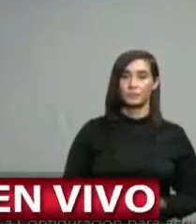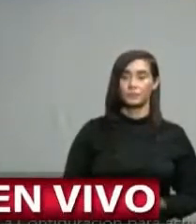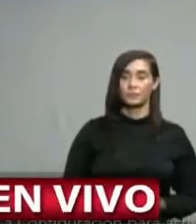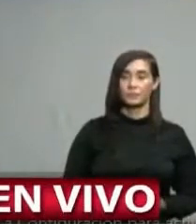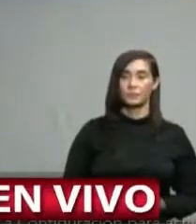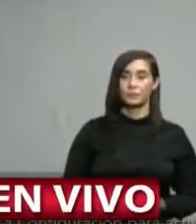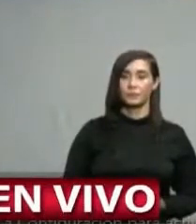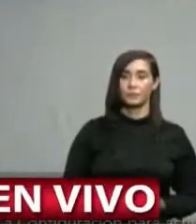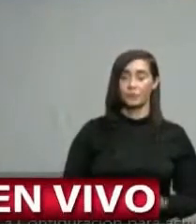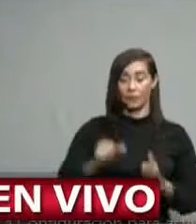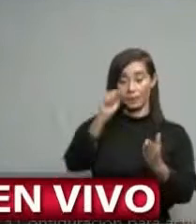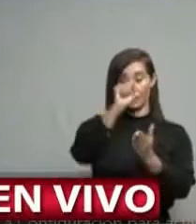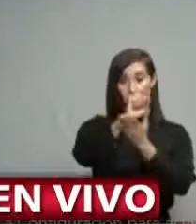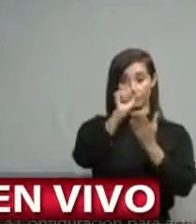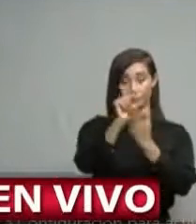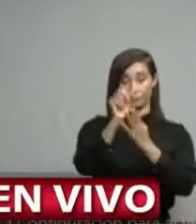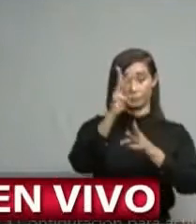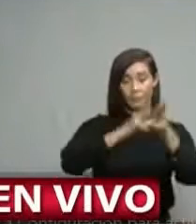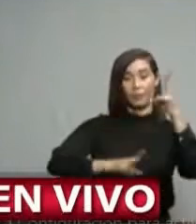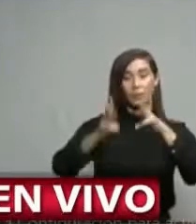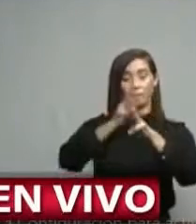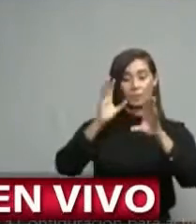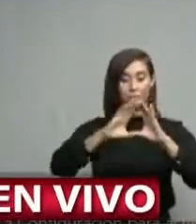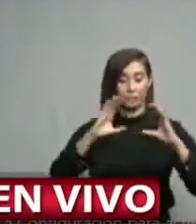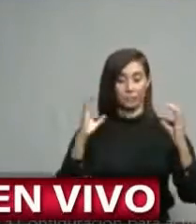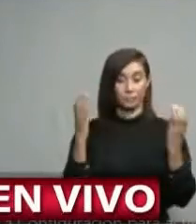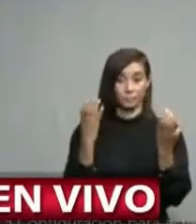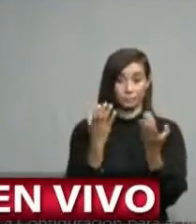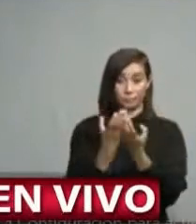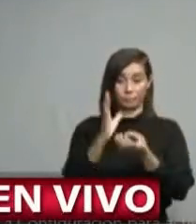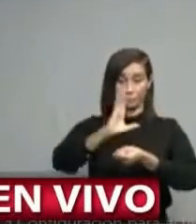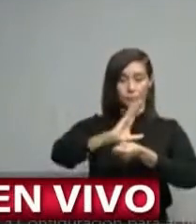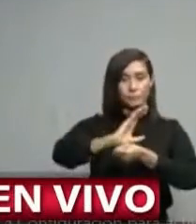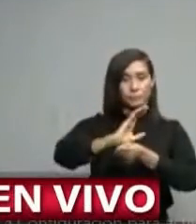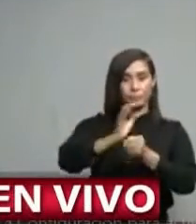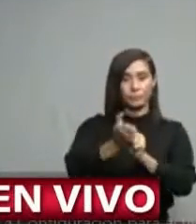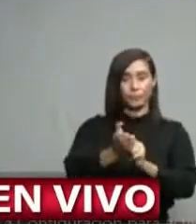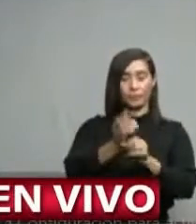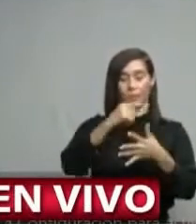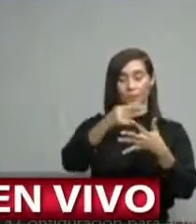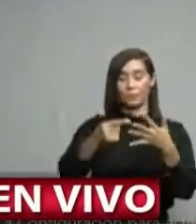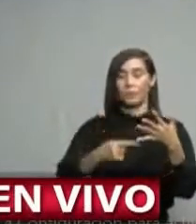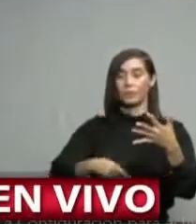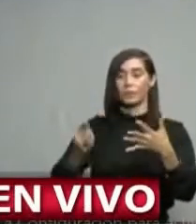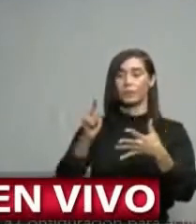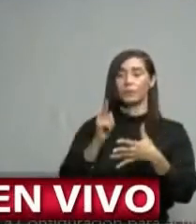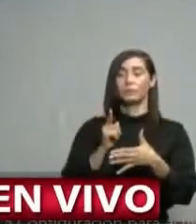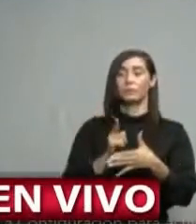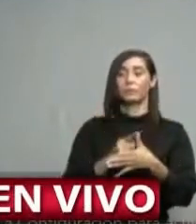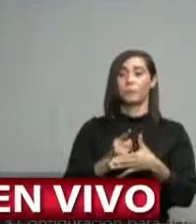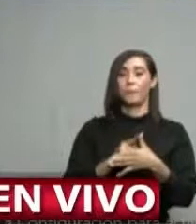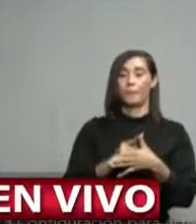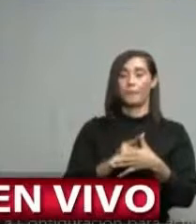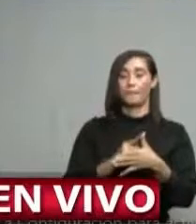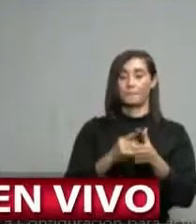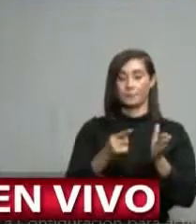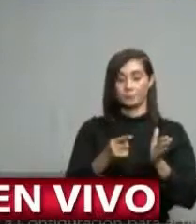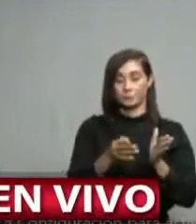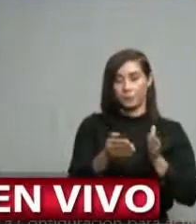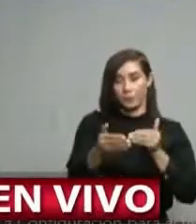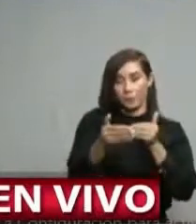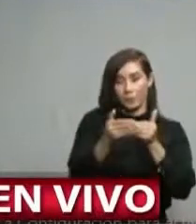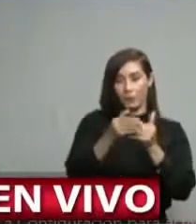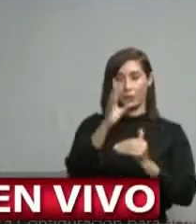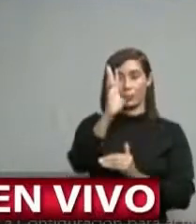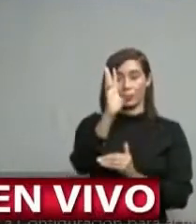La situación global del COVID-19 es la siguiente. Nos acercamos a